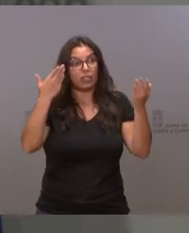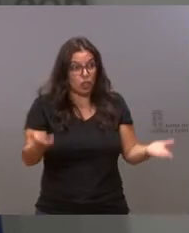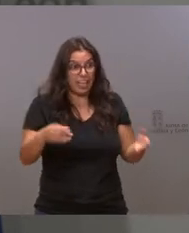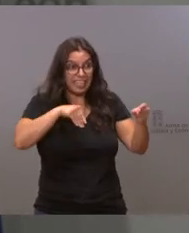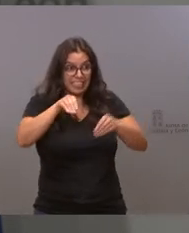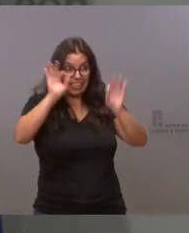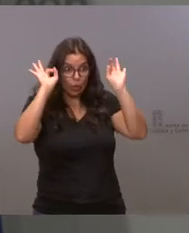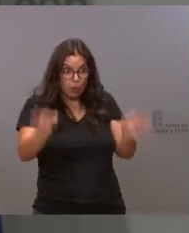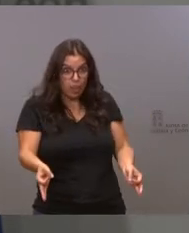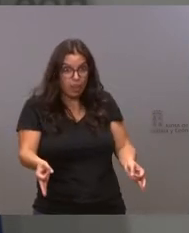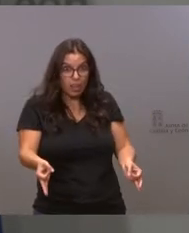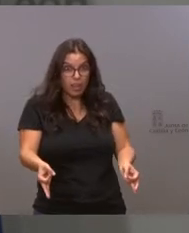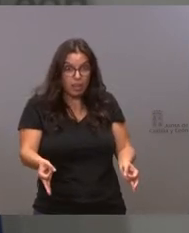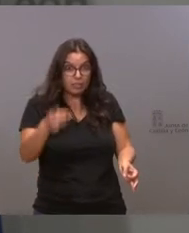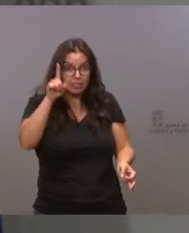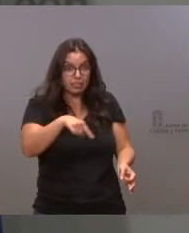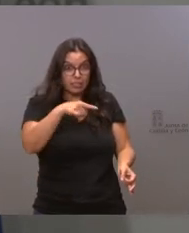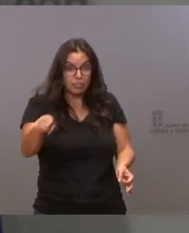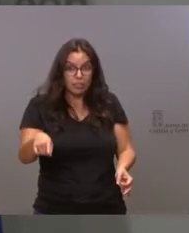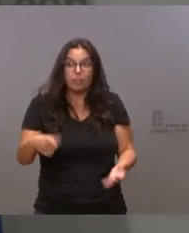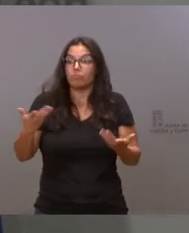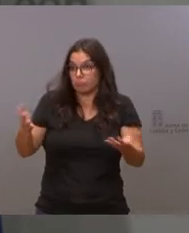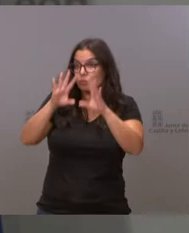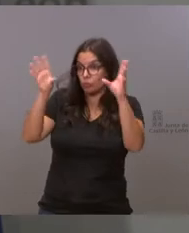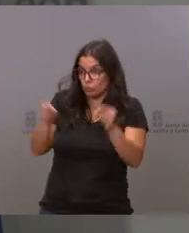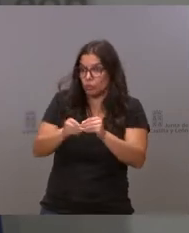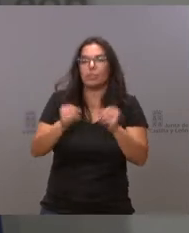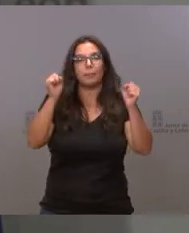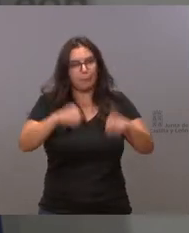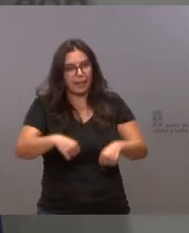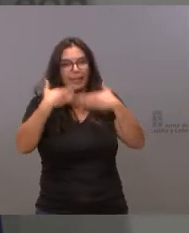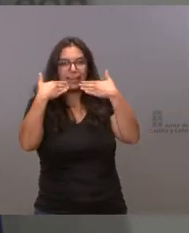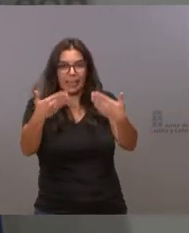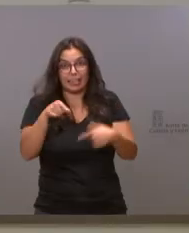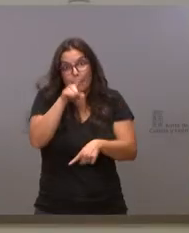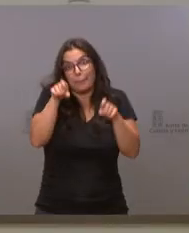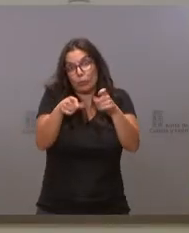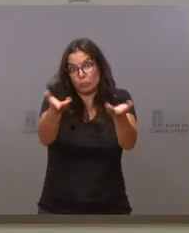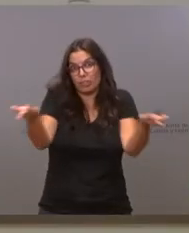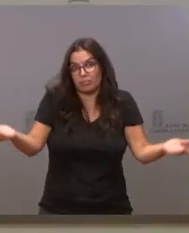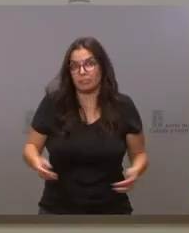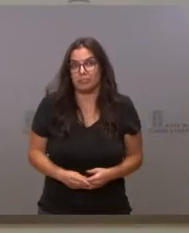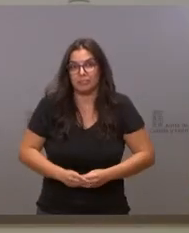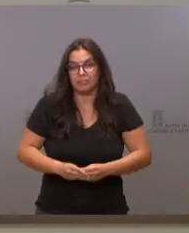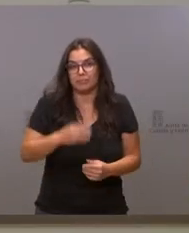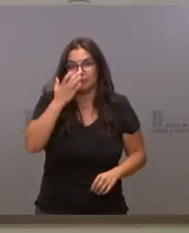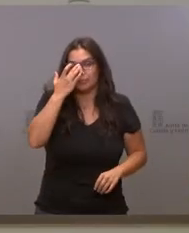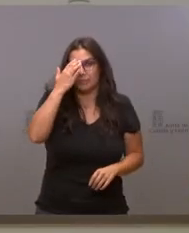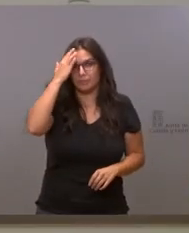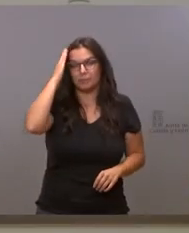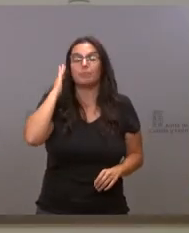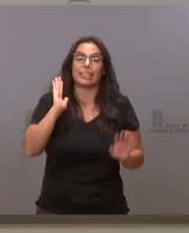es exactamente la misma. Buena conclusión. Vale. Es que esa era la pregunta. Y luego quería